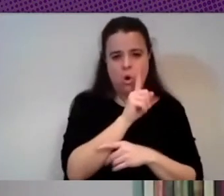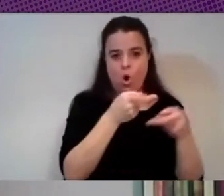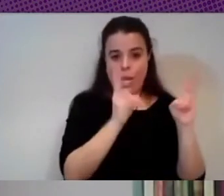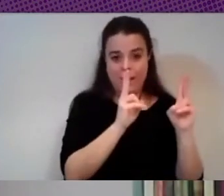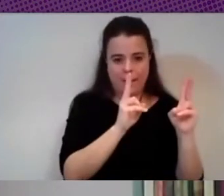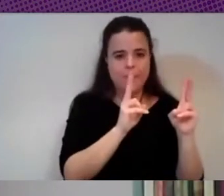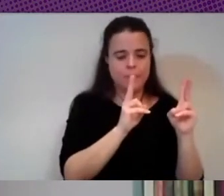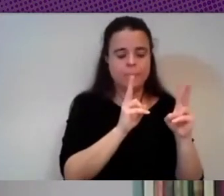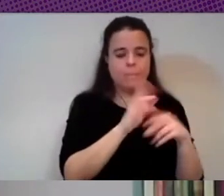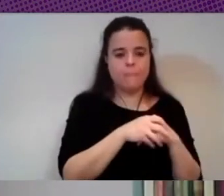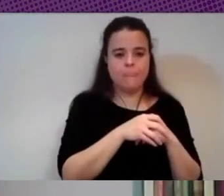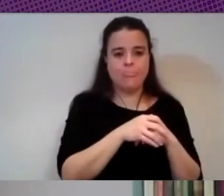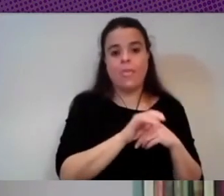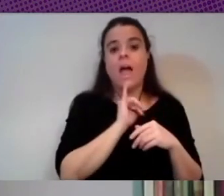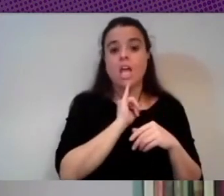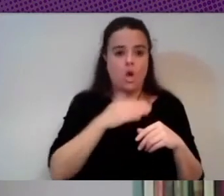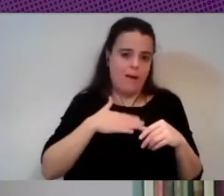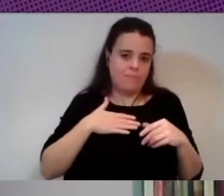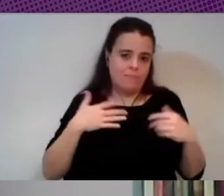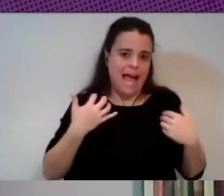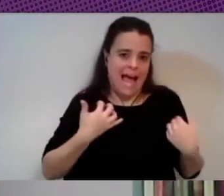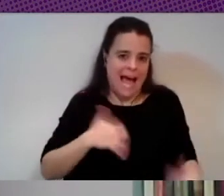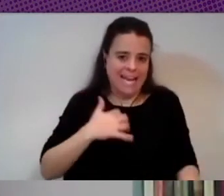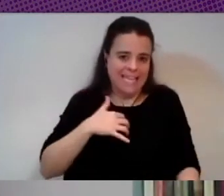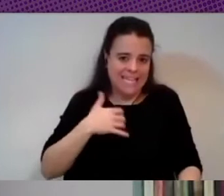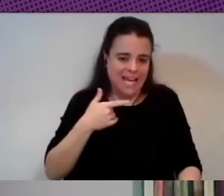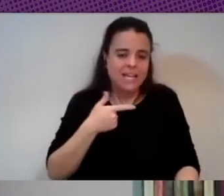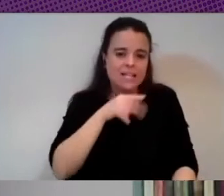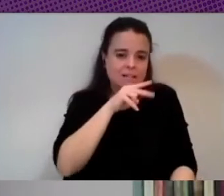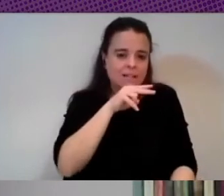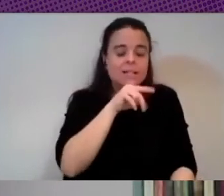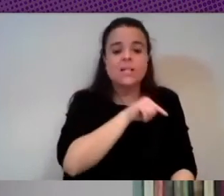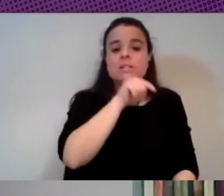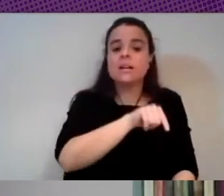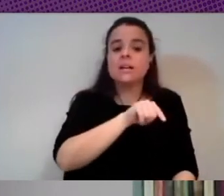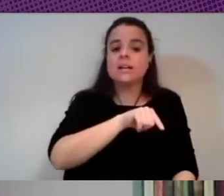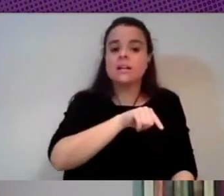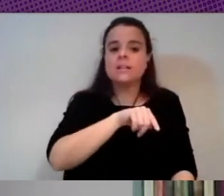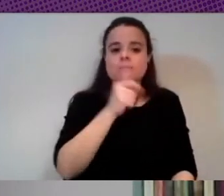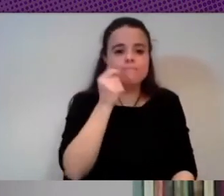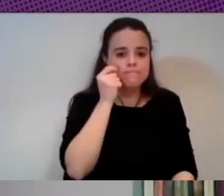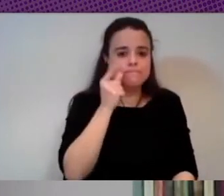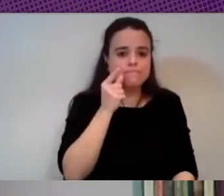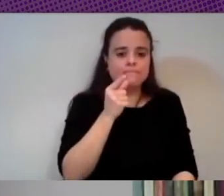que se habla en argentino entonces una ahí estamos encontrando como un punto